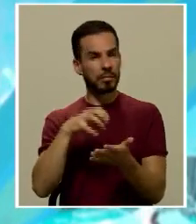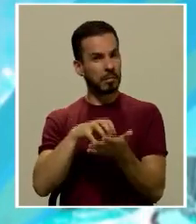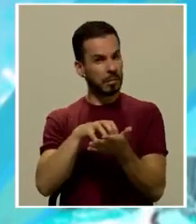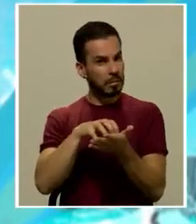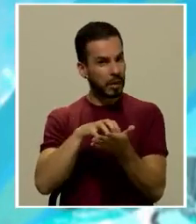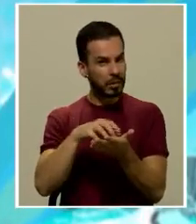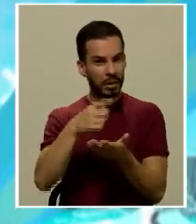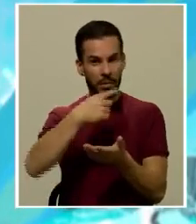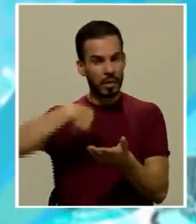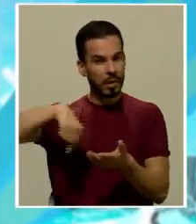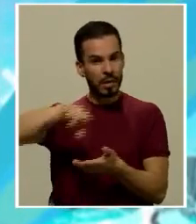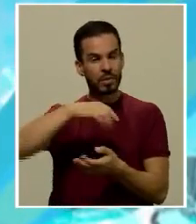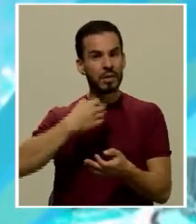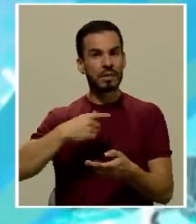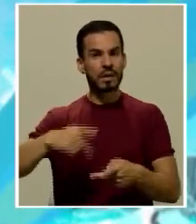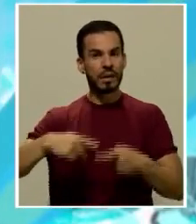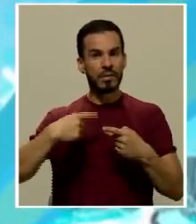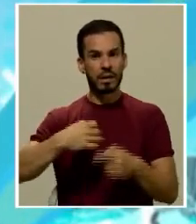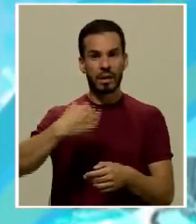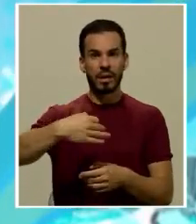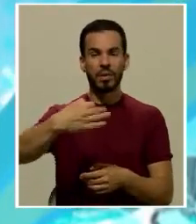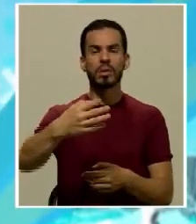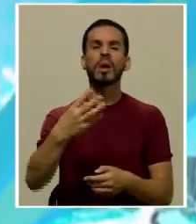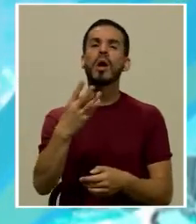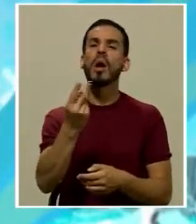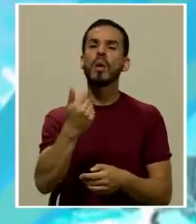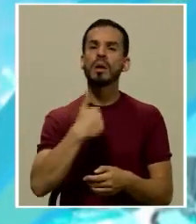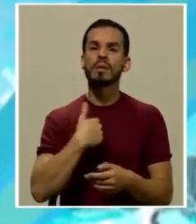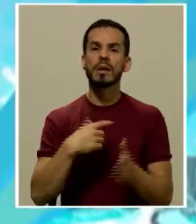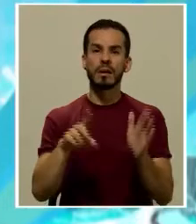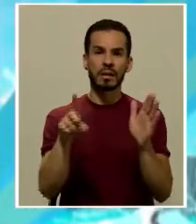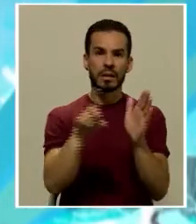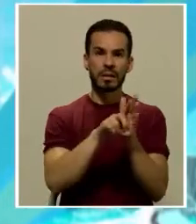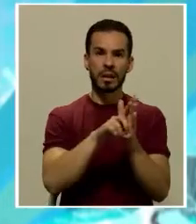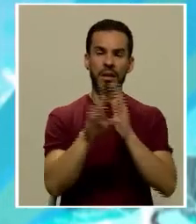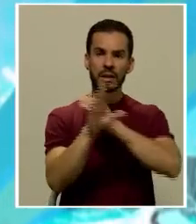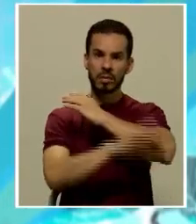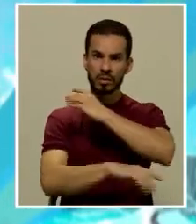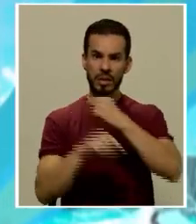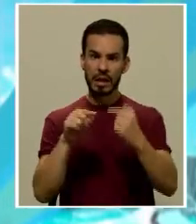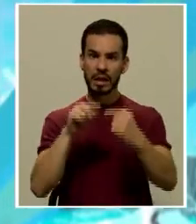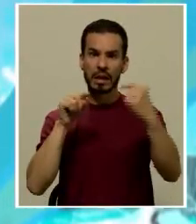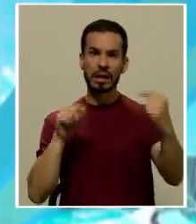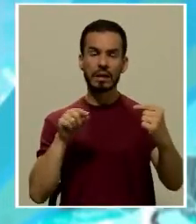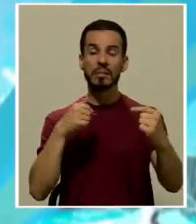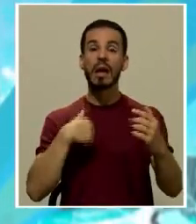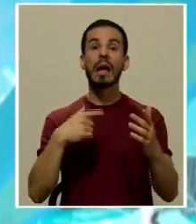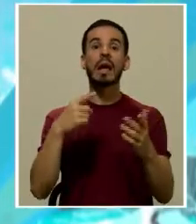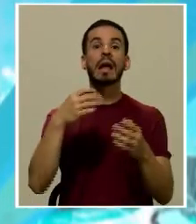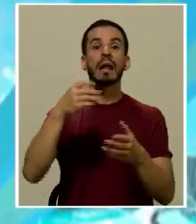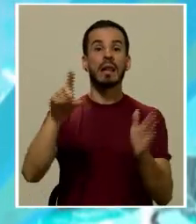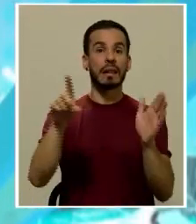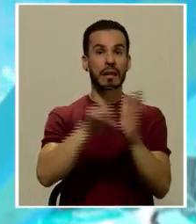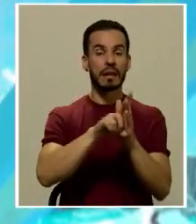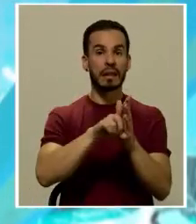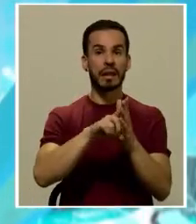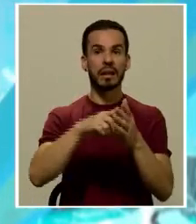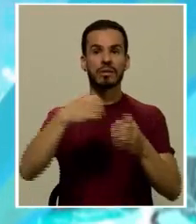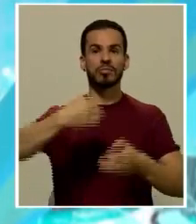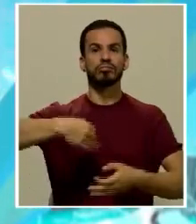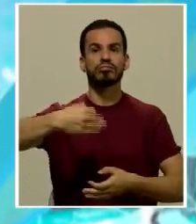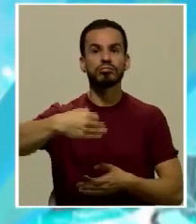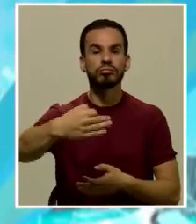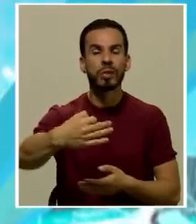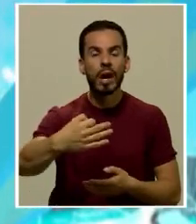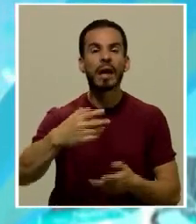nuestra vida cotidiana cuánto hay de derecho penal del enemigo en el derecho viviente, es decir,